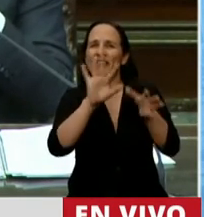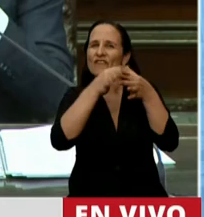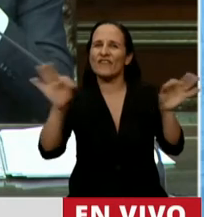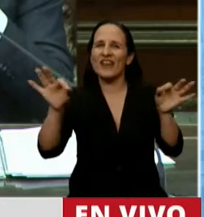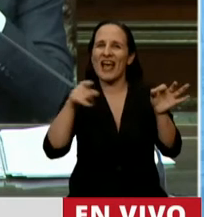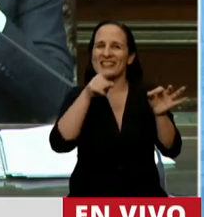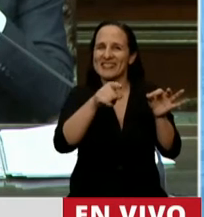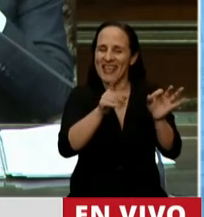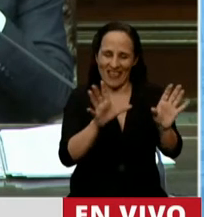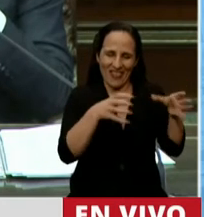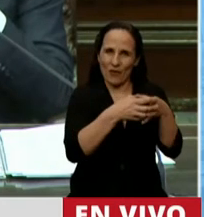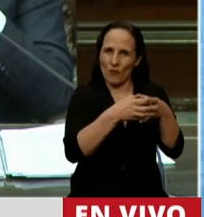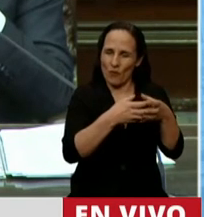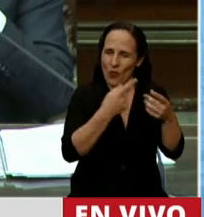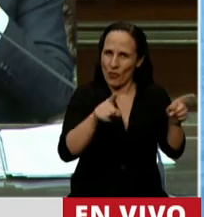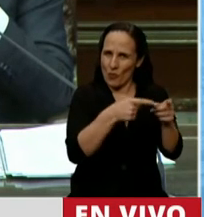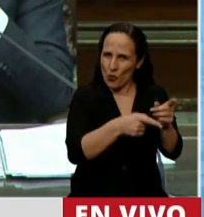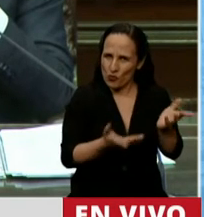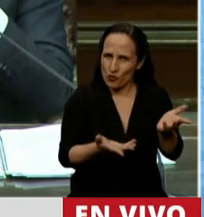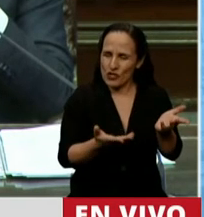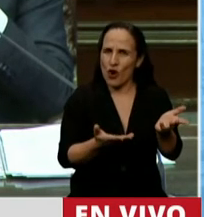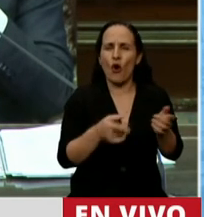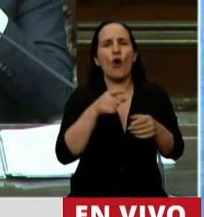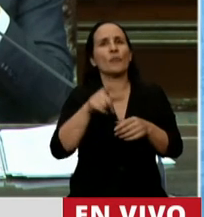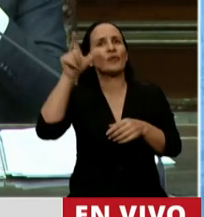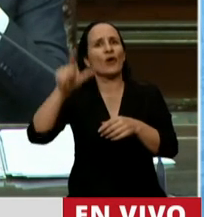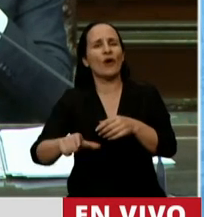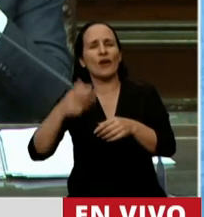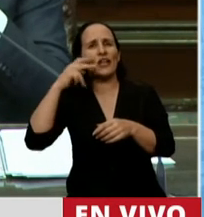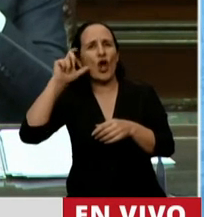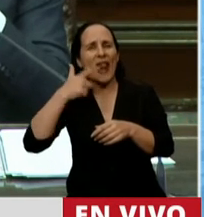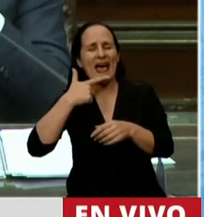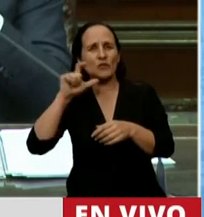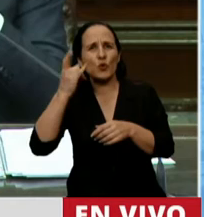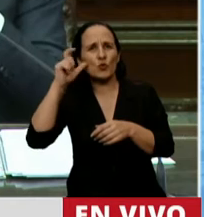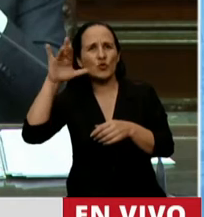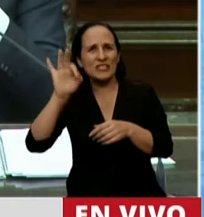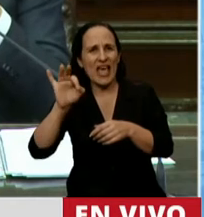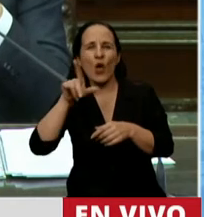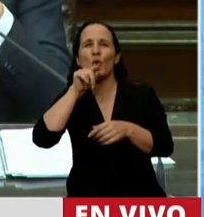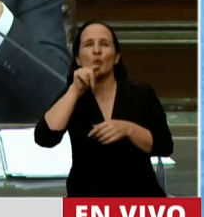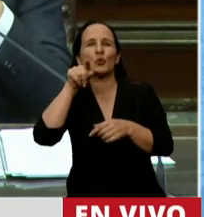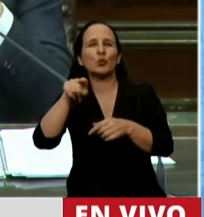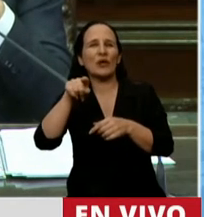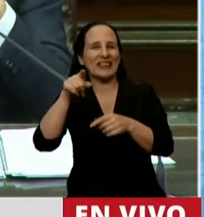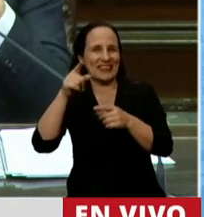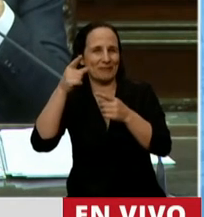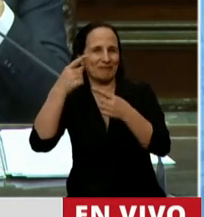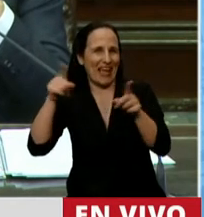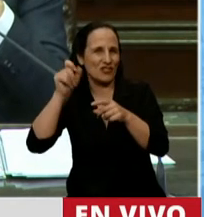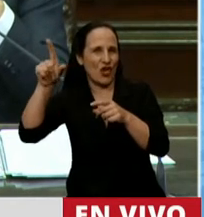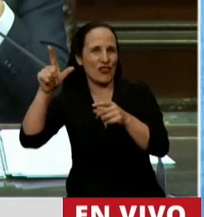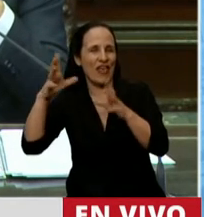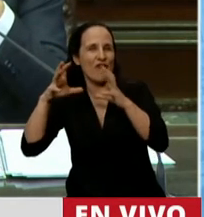canción de las manos de Filippi. O puso preso a Nicolás Luceros, de 20 años, por tuitear una canción de una cancha de fútbol.